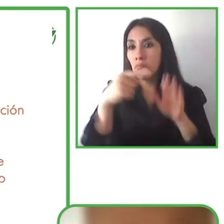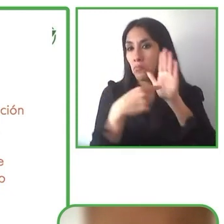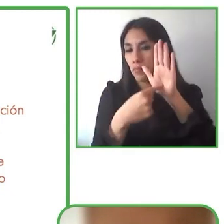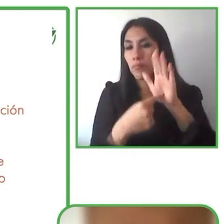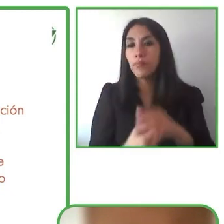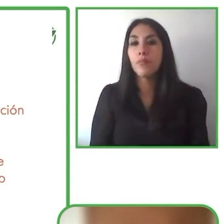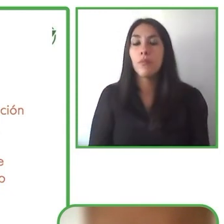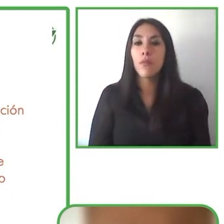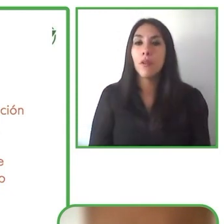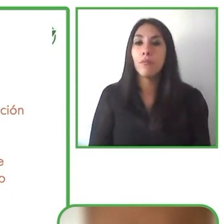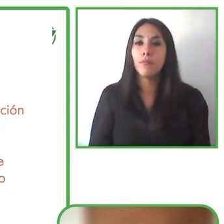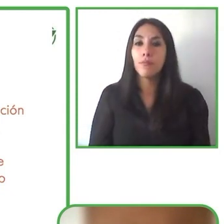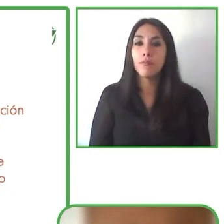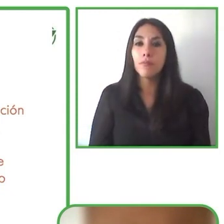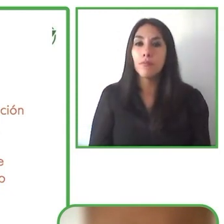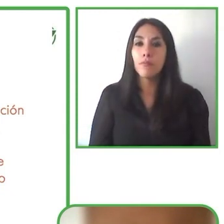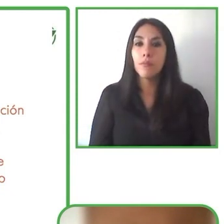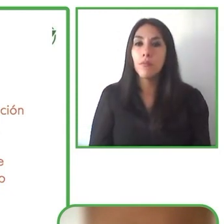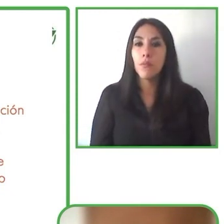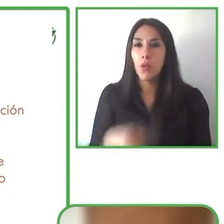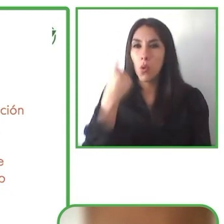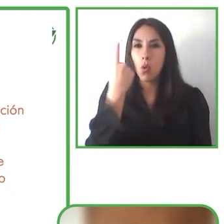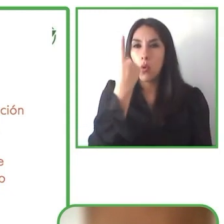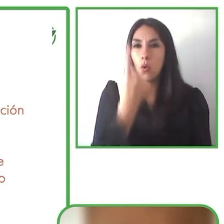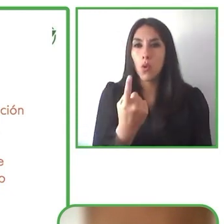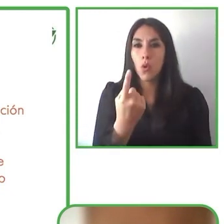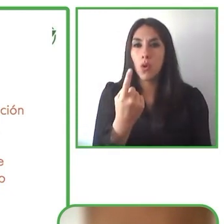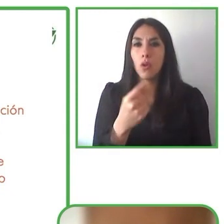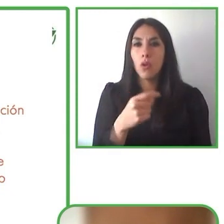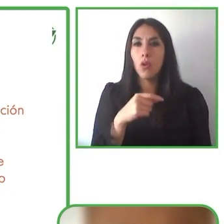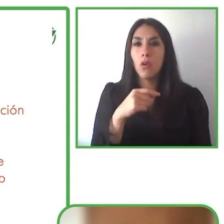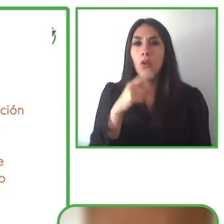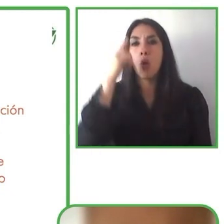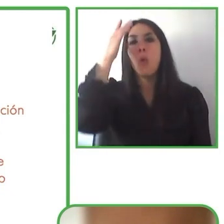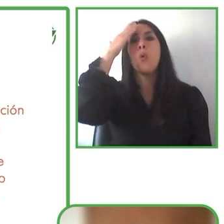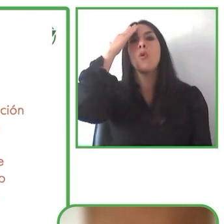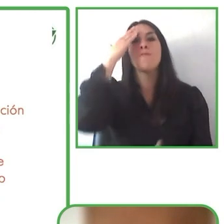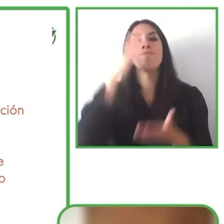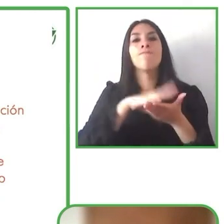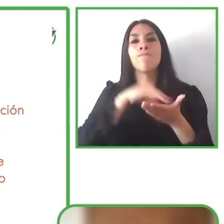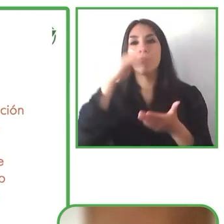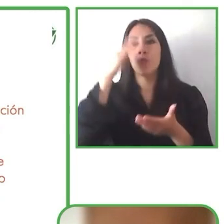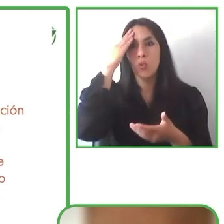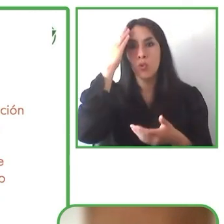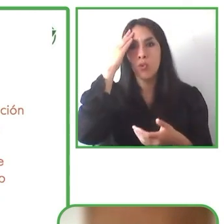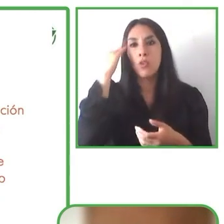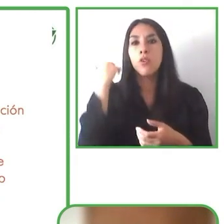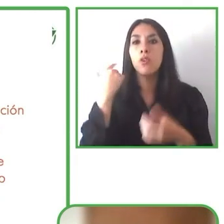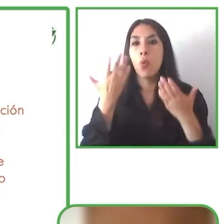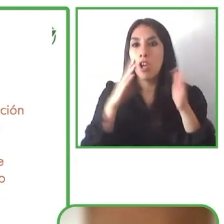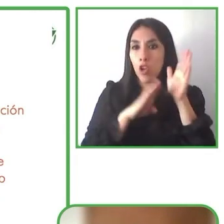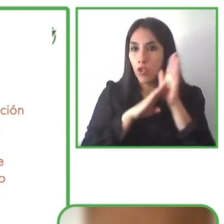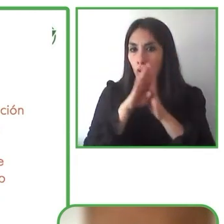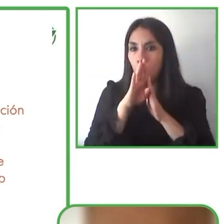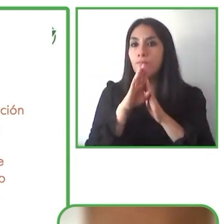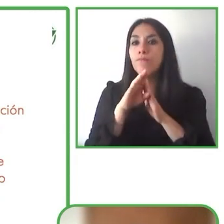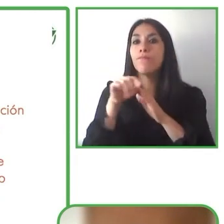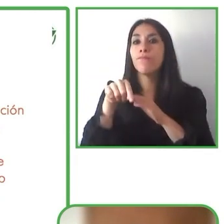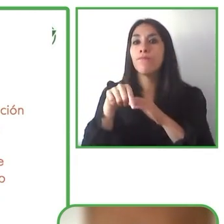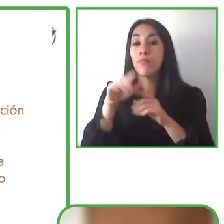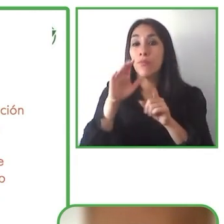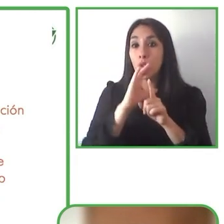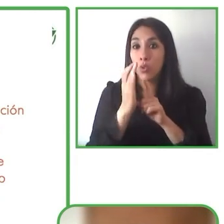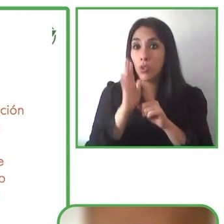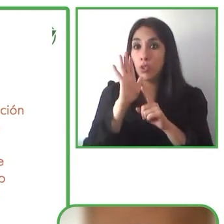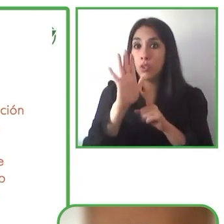que nosotros nos hemos puesto es cómo se desarrolla un sector cultural en donde no existan barreras de acceso para